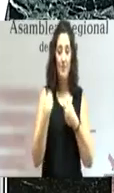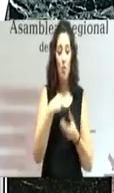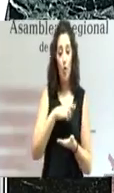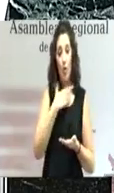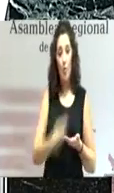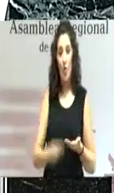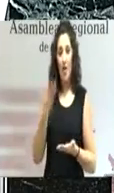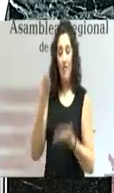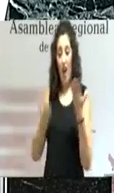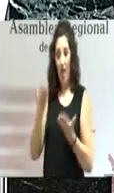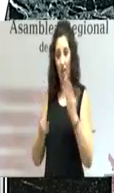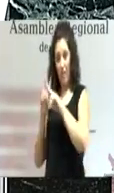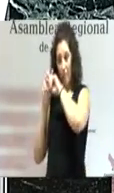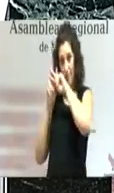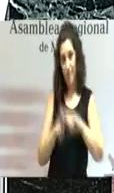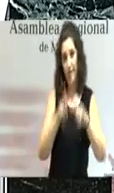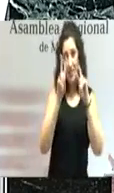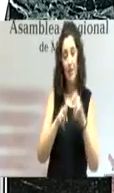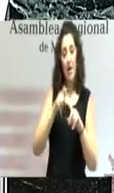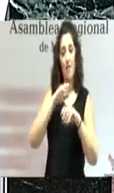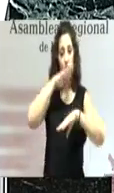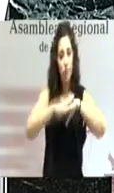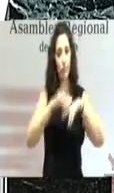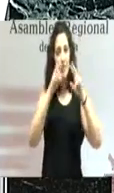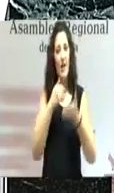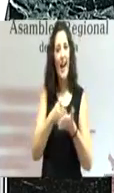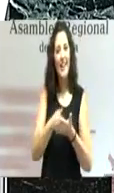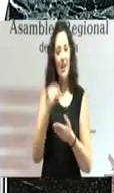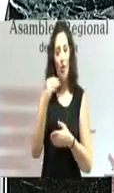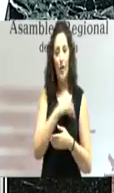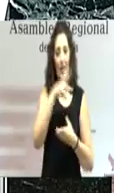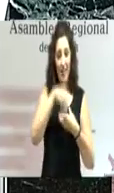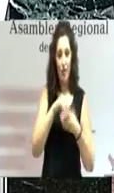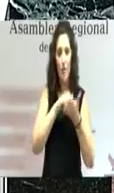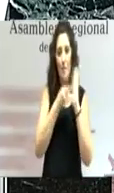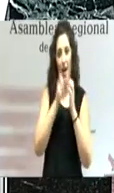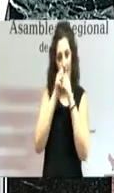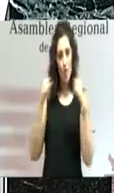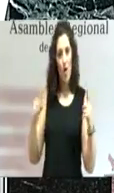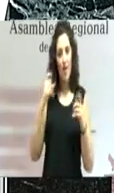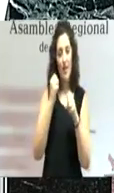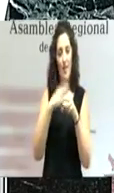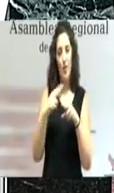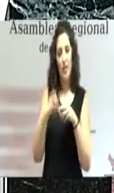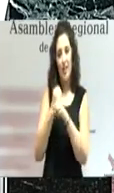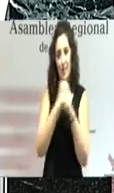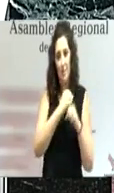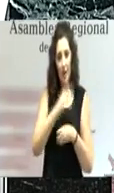mejor balance en el cumplimiento de los indicadores de garantía juvenil incluidos en el Plan Anual de Políticas de Empleo del País.